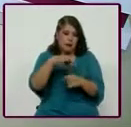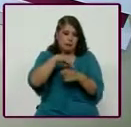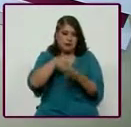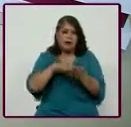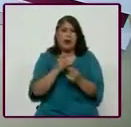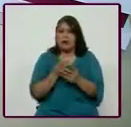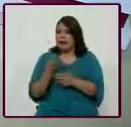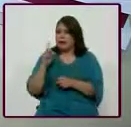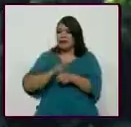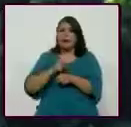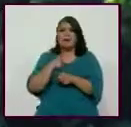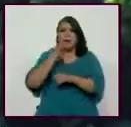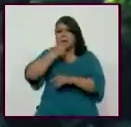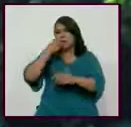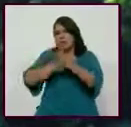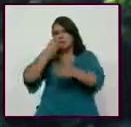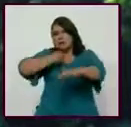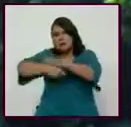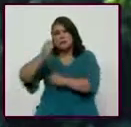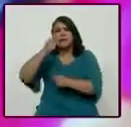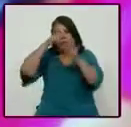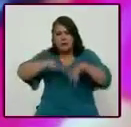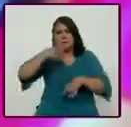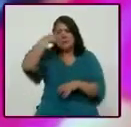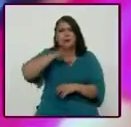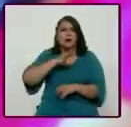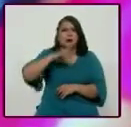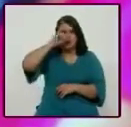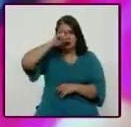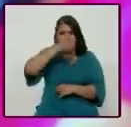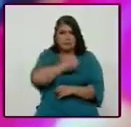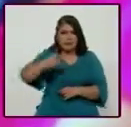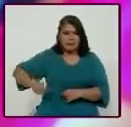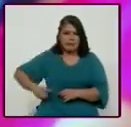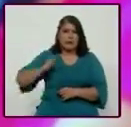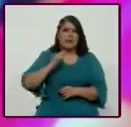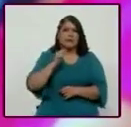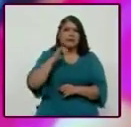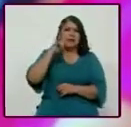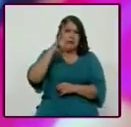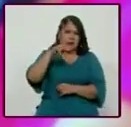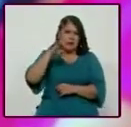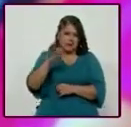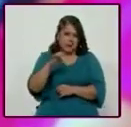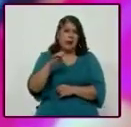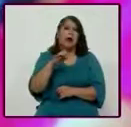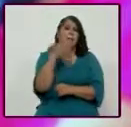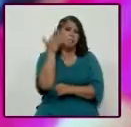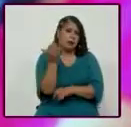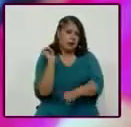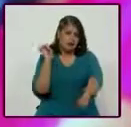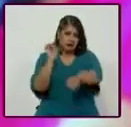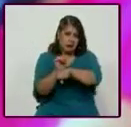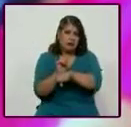algunos días mandar una carta al consejero presidente del Instituto Nacional Electoral, pidiéndole,